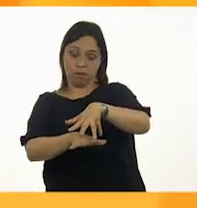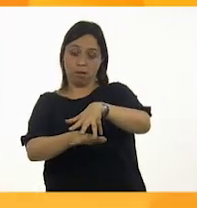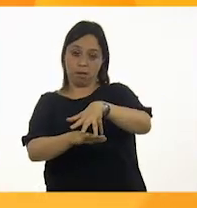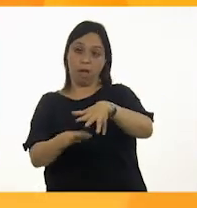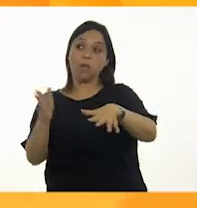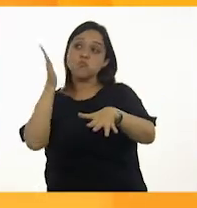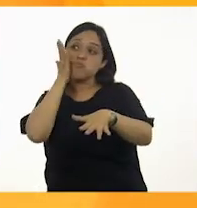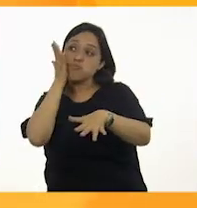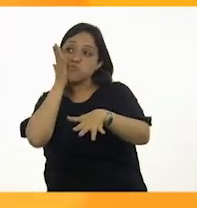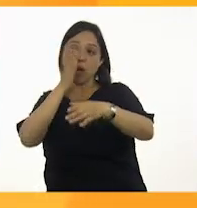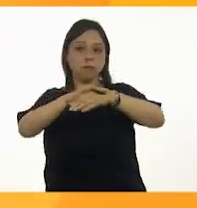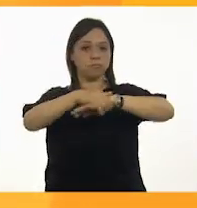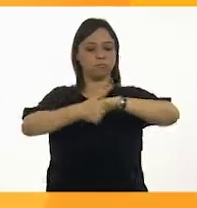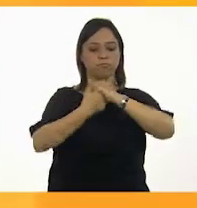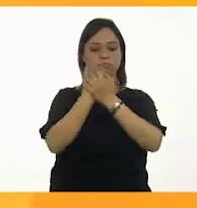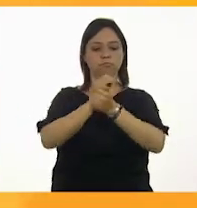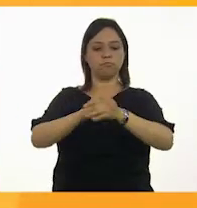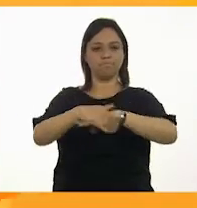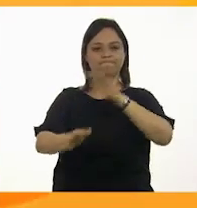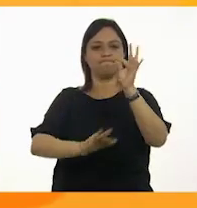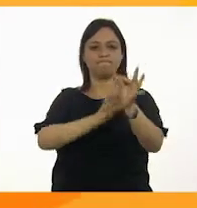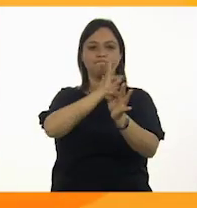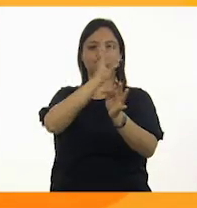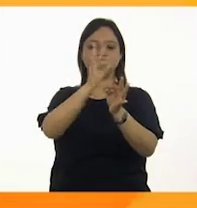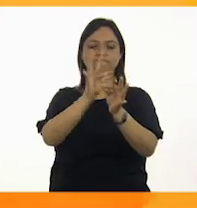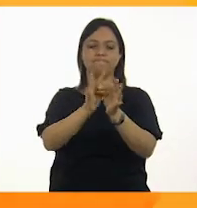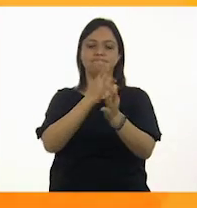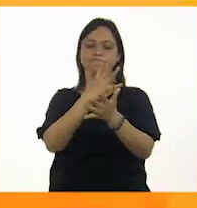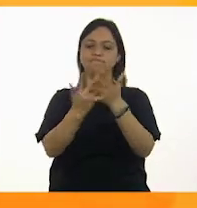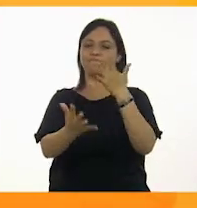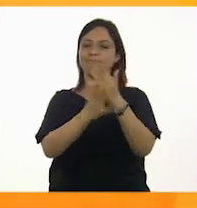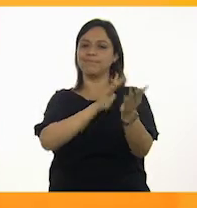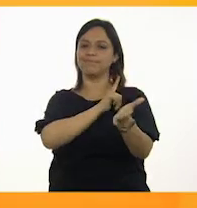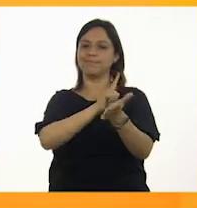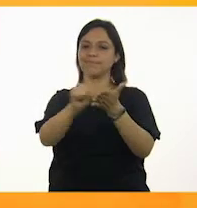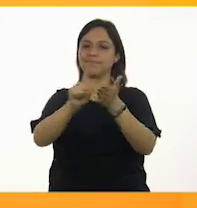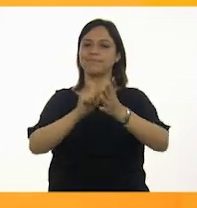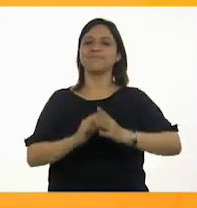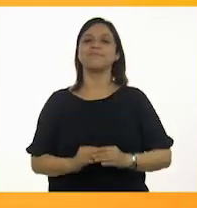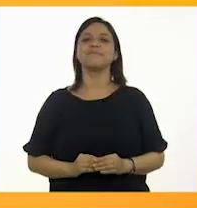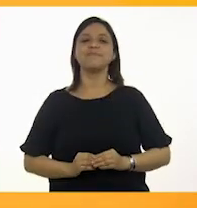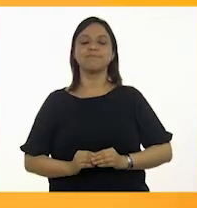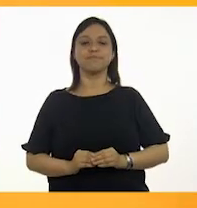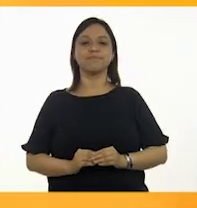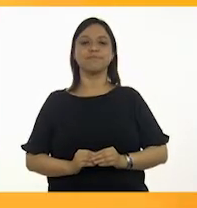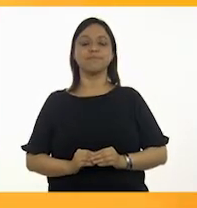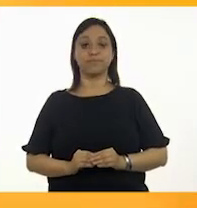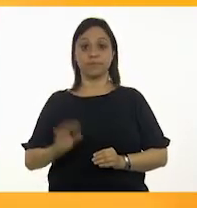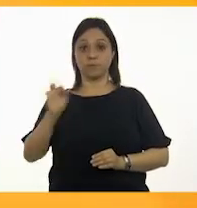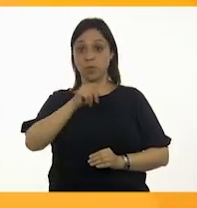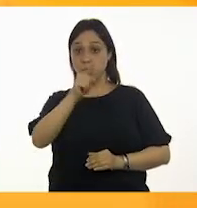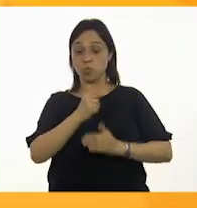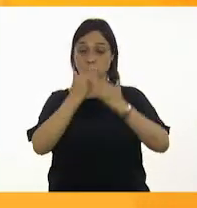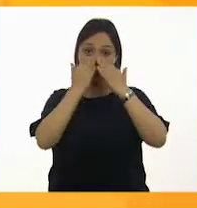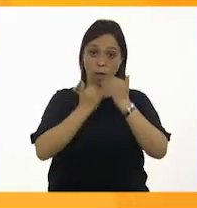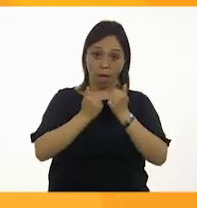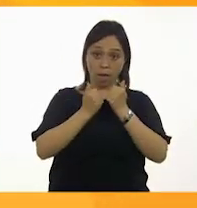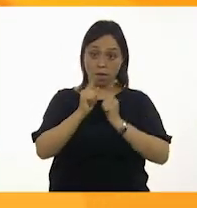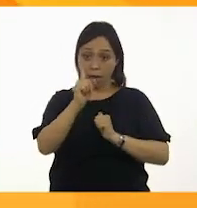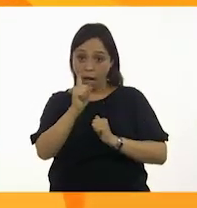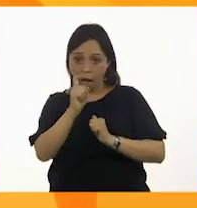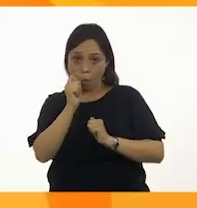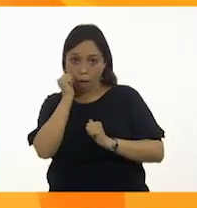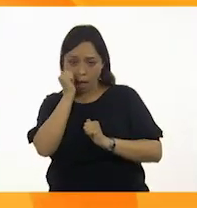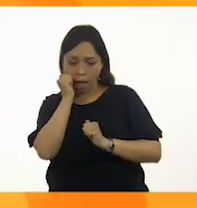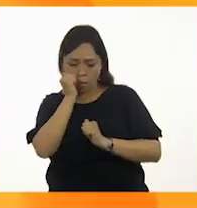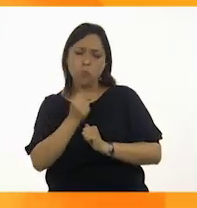¡Sécalas con una toalla! ¡Y listo! ¡Tus manos están limpias! Si no tienes agua y jabón,